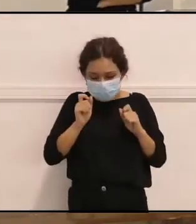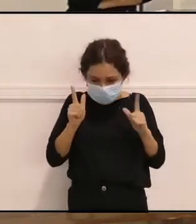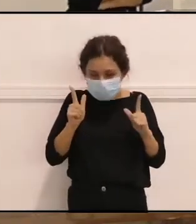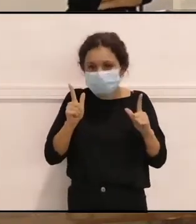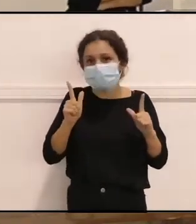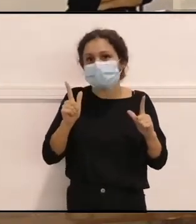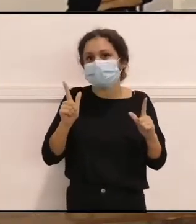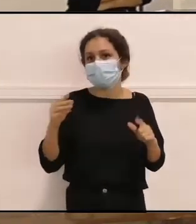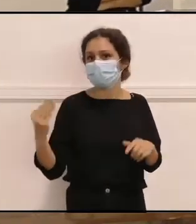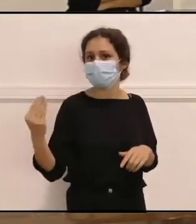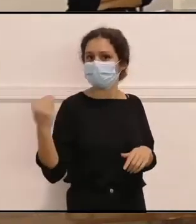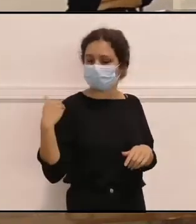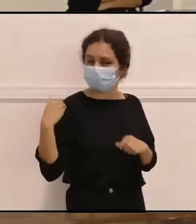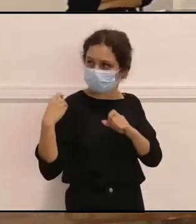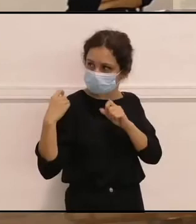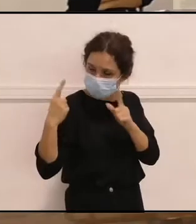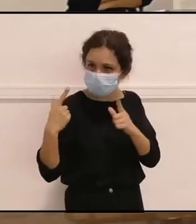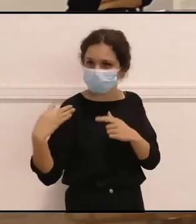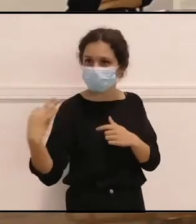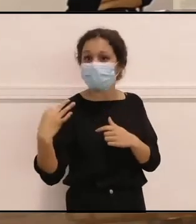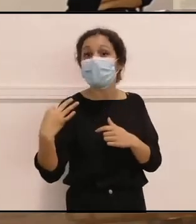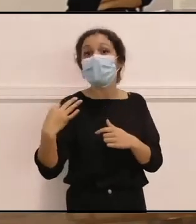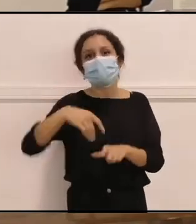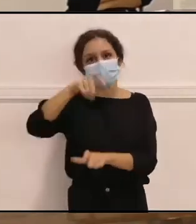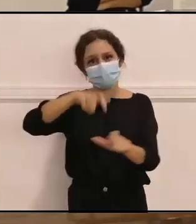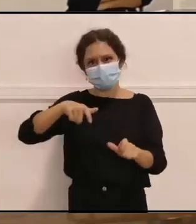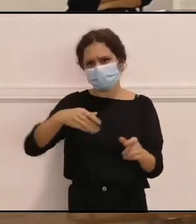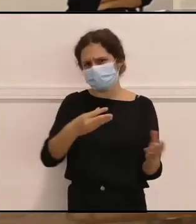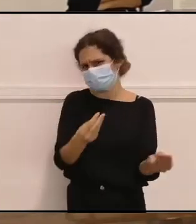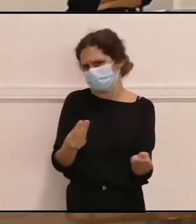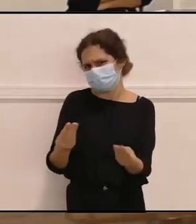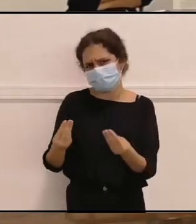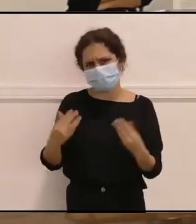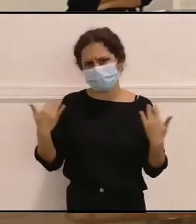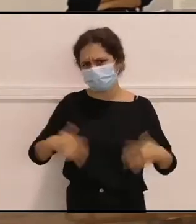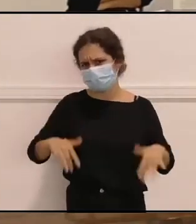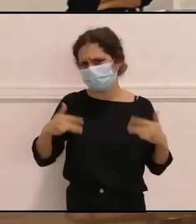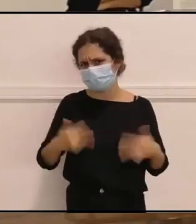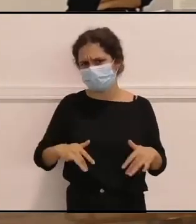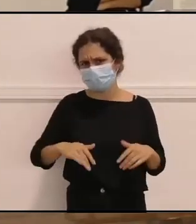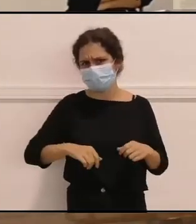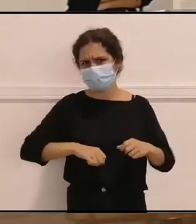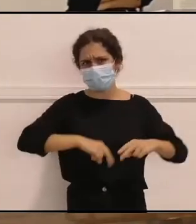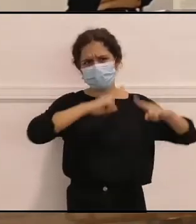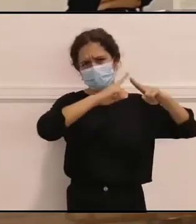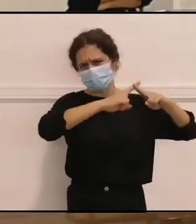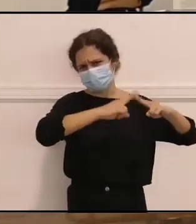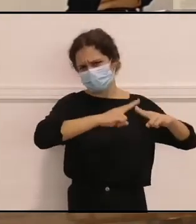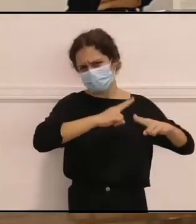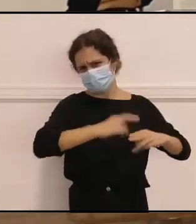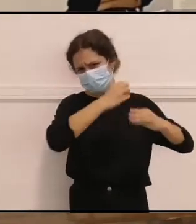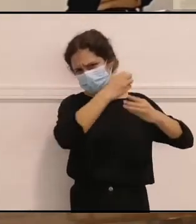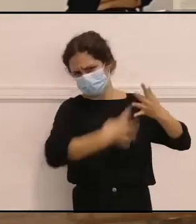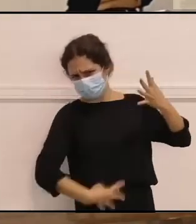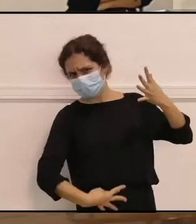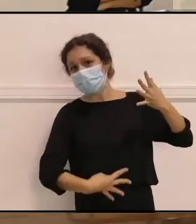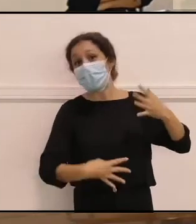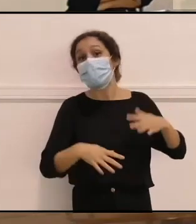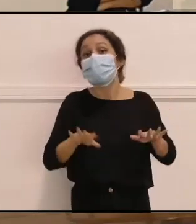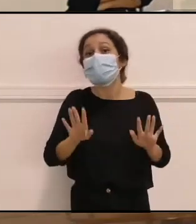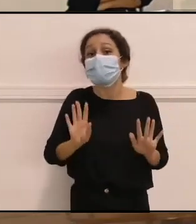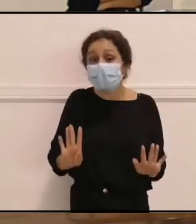darme un toquito, ¿no? Creo que son muchísimas. O sea, me hincharía a nombrarlas aquí. Pero es verdad que si